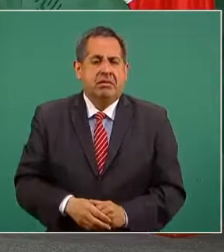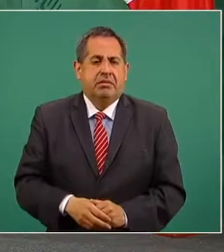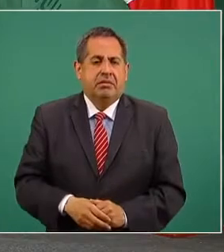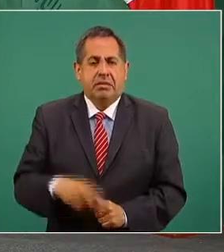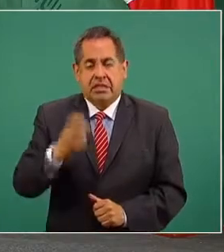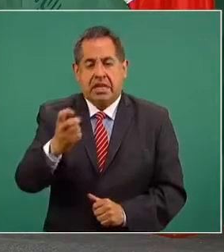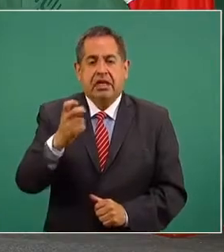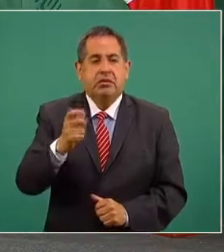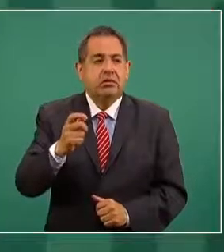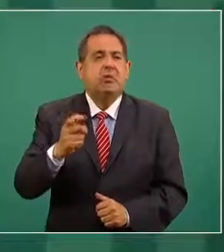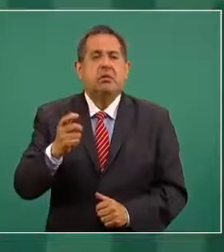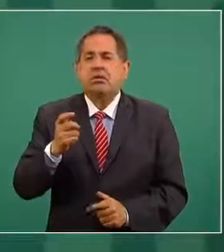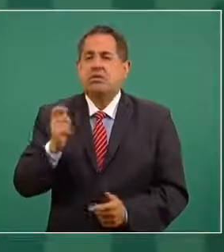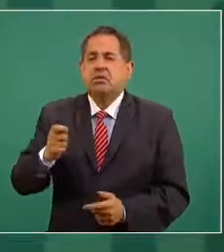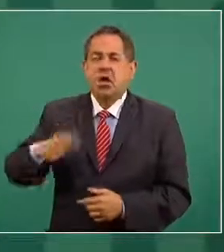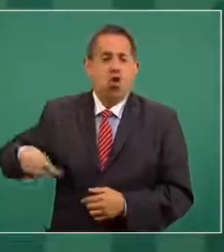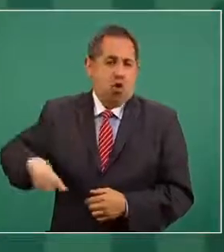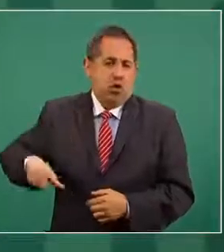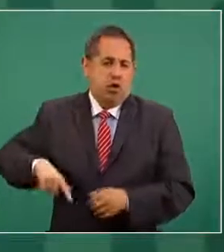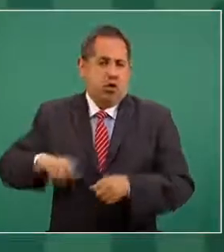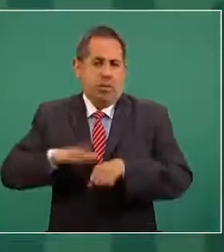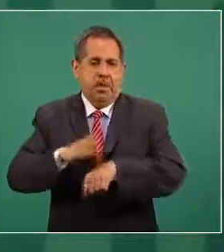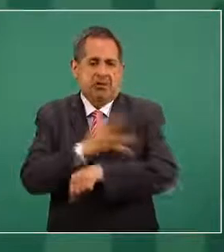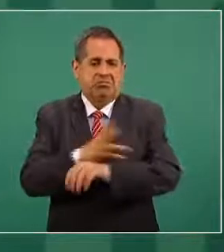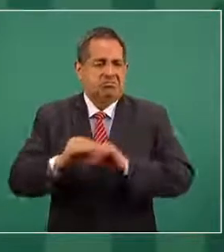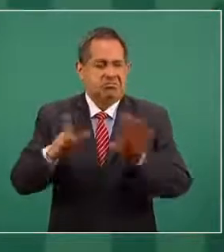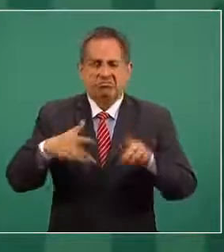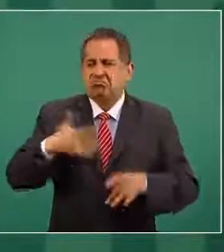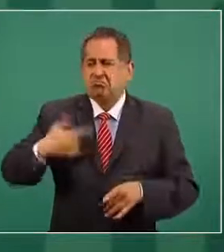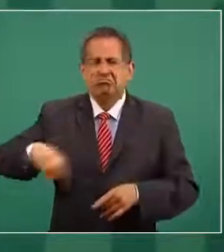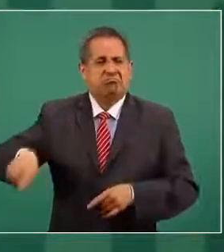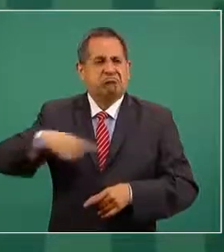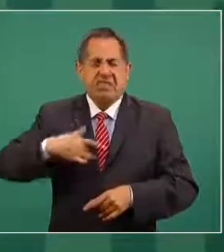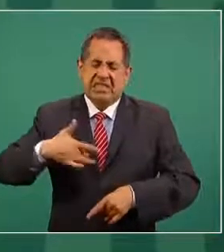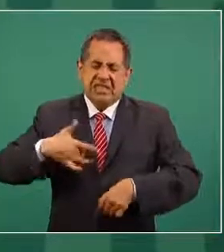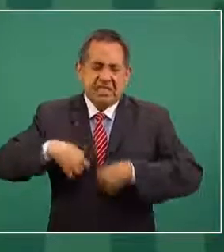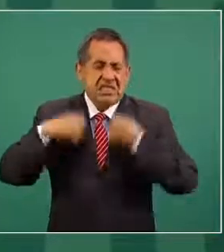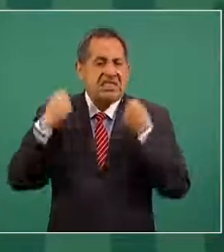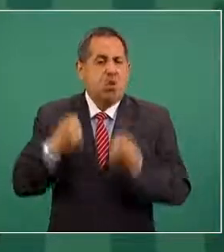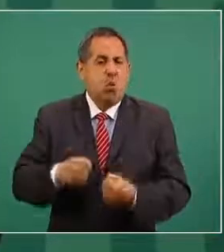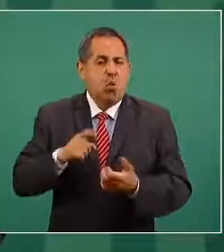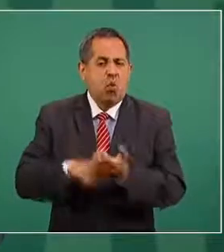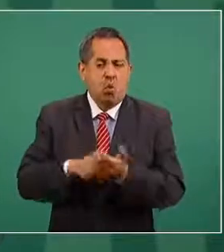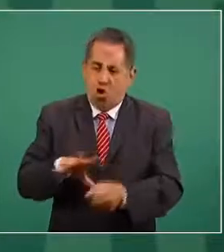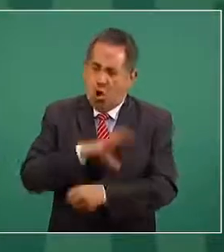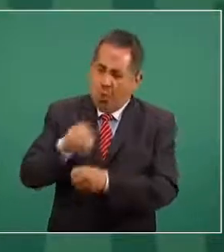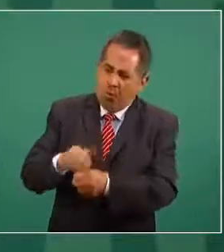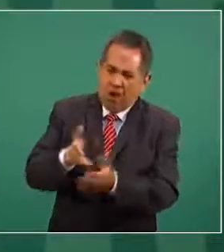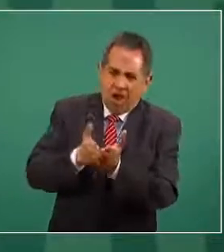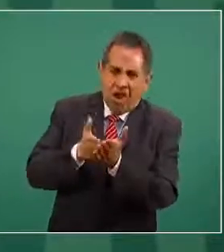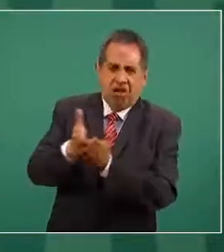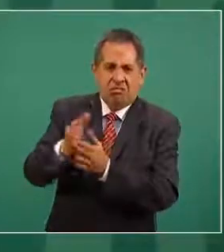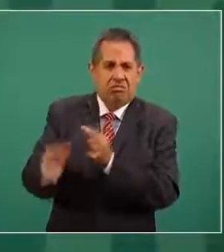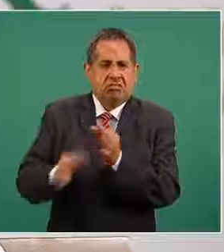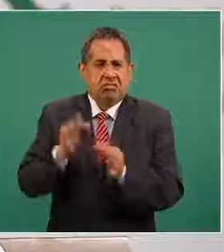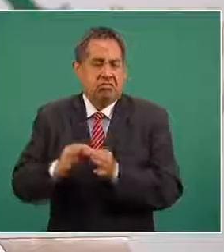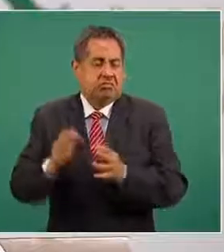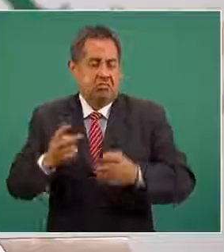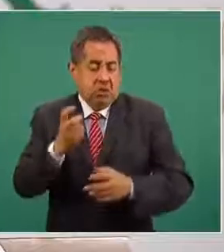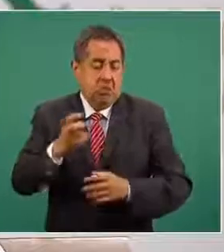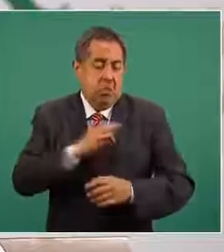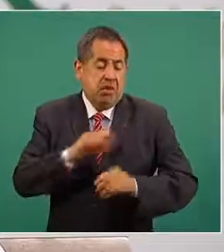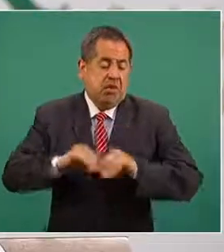¿Eso qué gobierno lo hace? Pues un gobierno que está seguro de lo que está haciendo, un gobierno íntegro, si no, pues no sería.